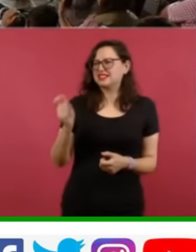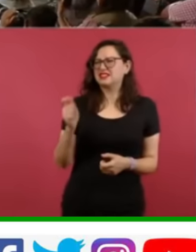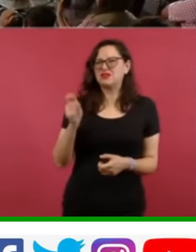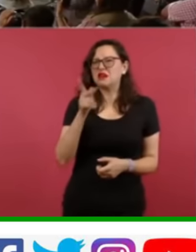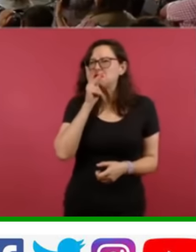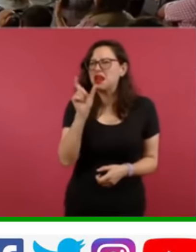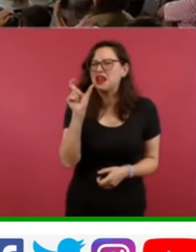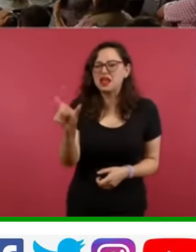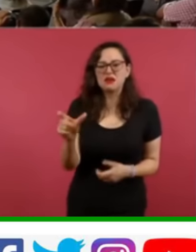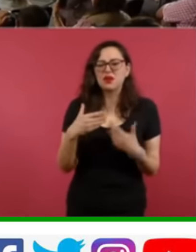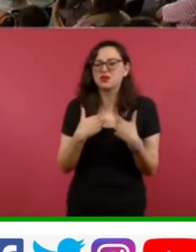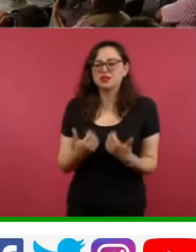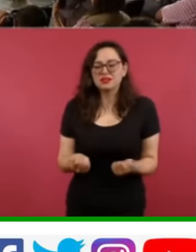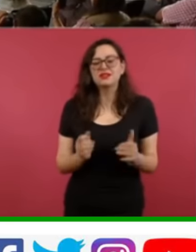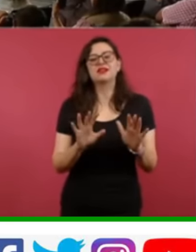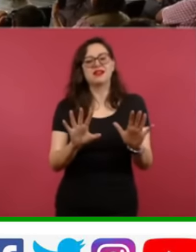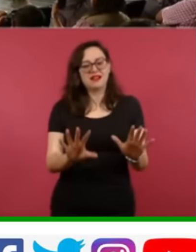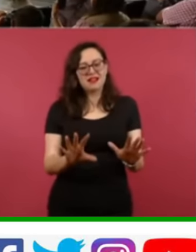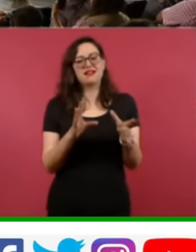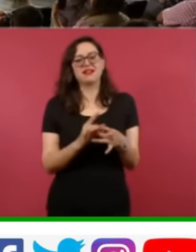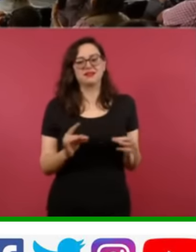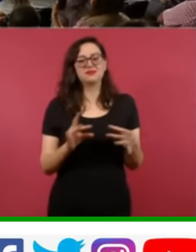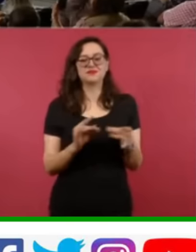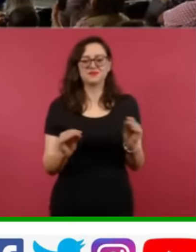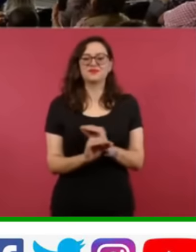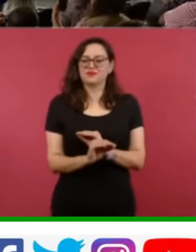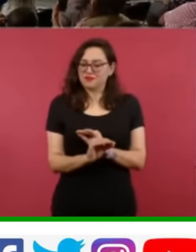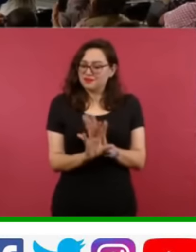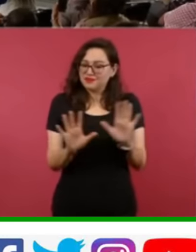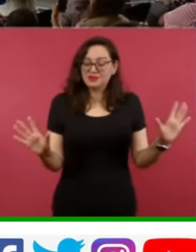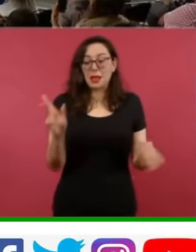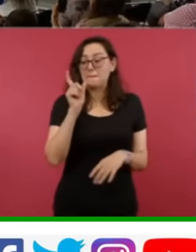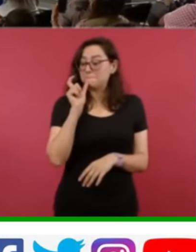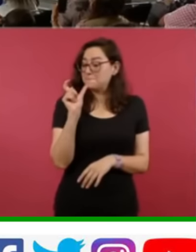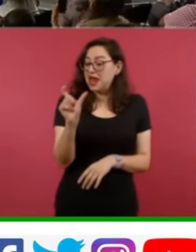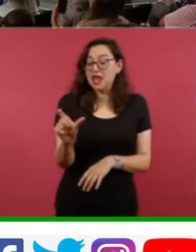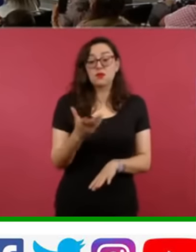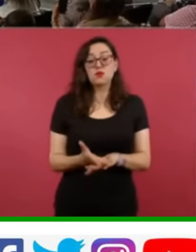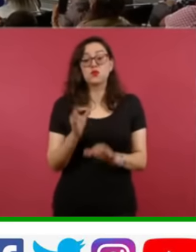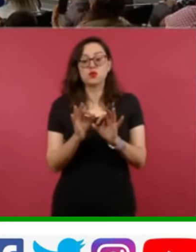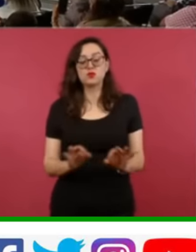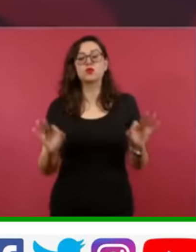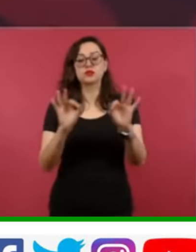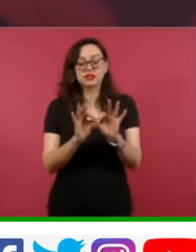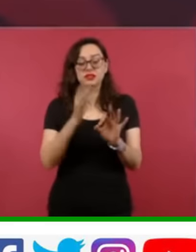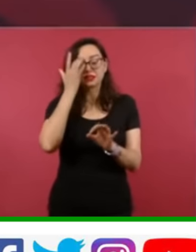Es una palabra que significa que el que tiene